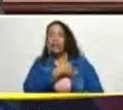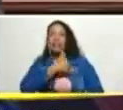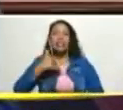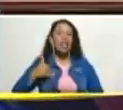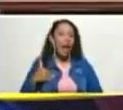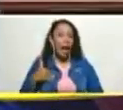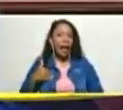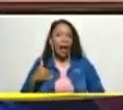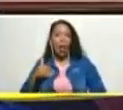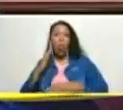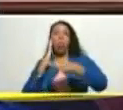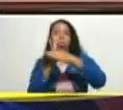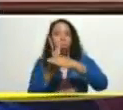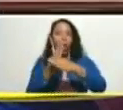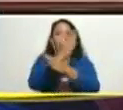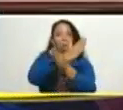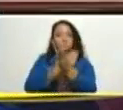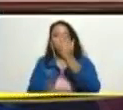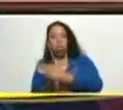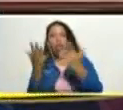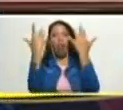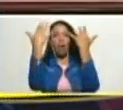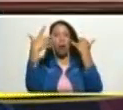cortarle las manos al pueblo